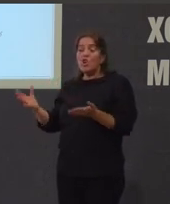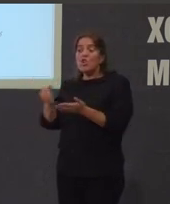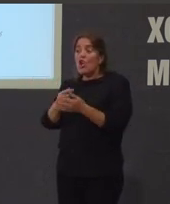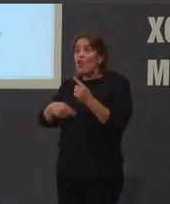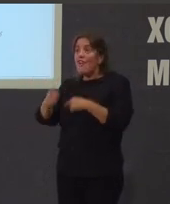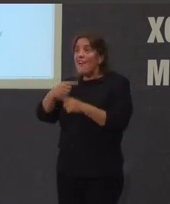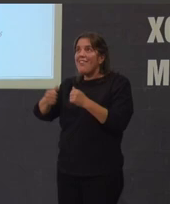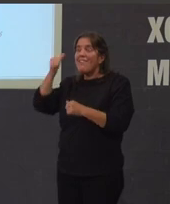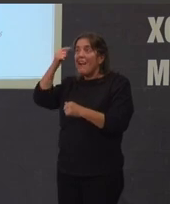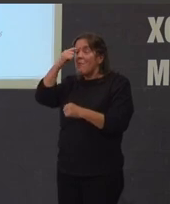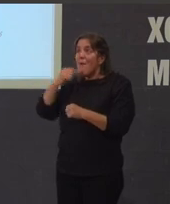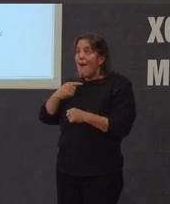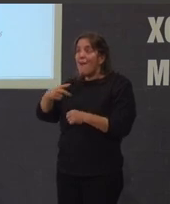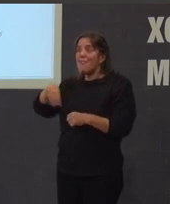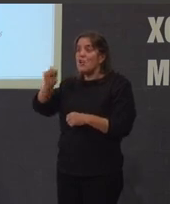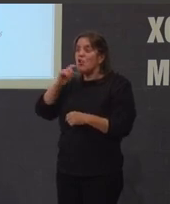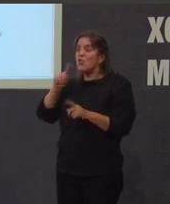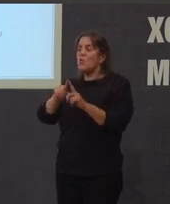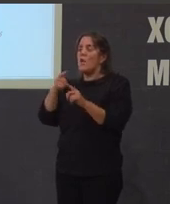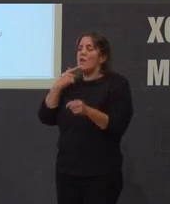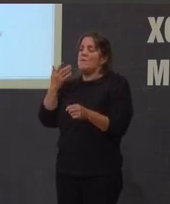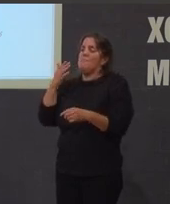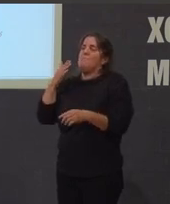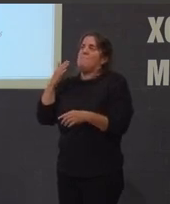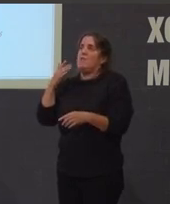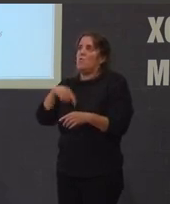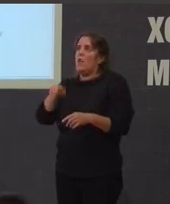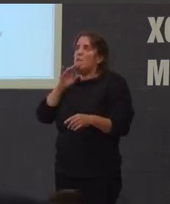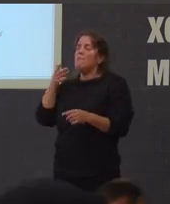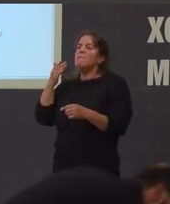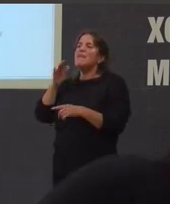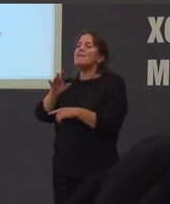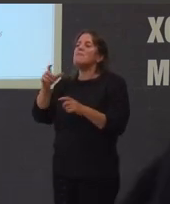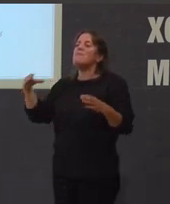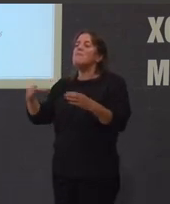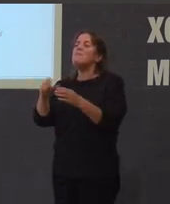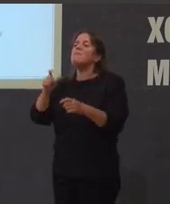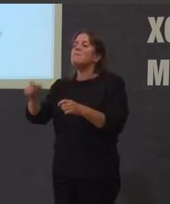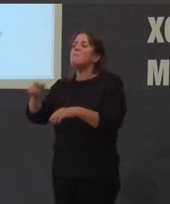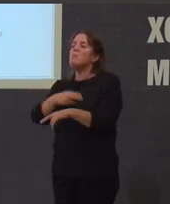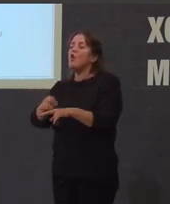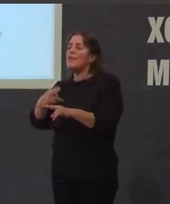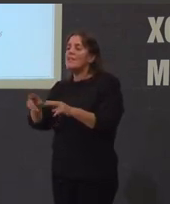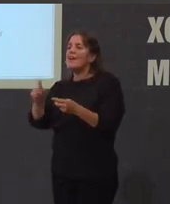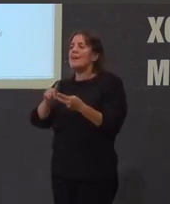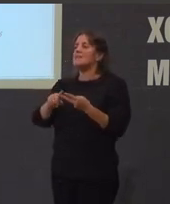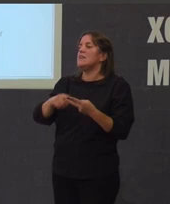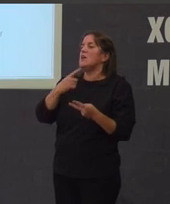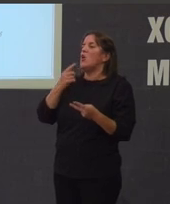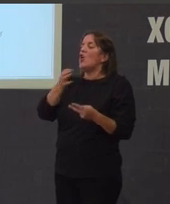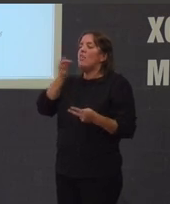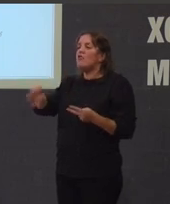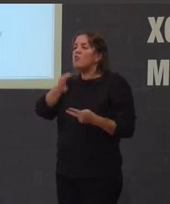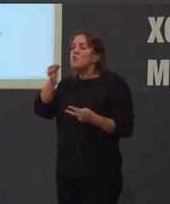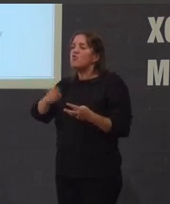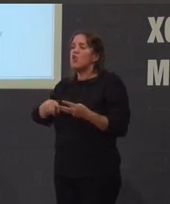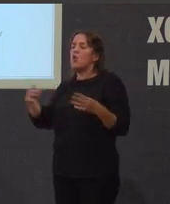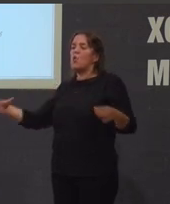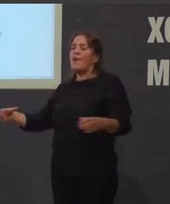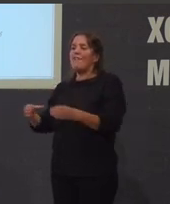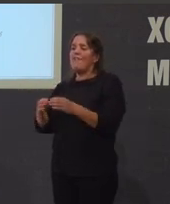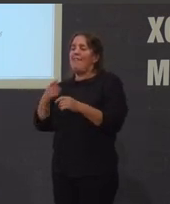hai detrás desa imaxe ten que ver ca representación ten que ver co discurso ten que ver ca narrativa e con un dispositivo de poder